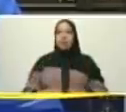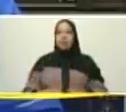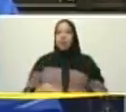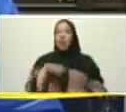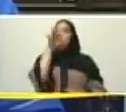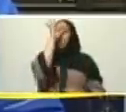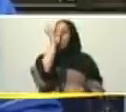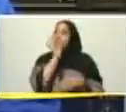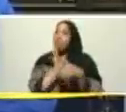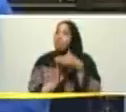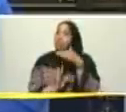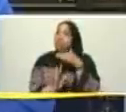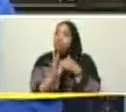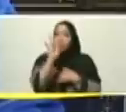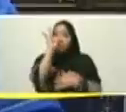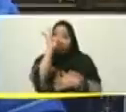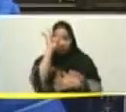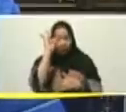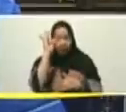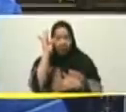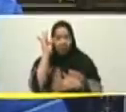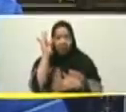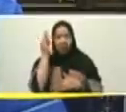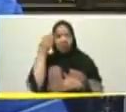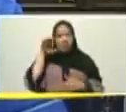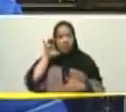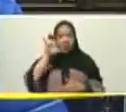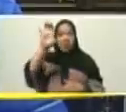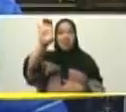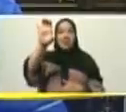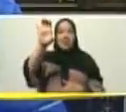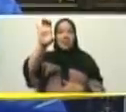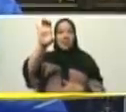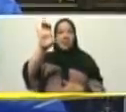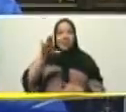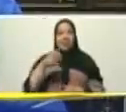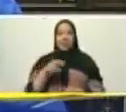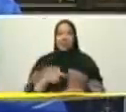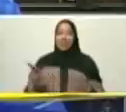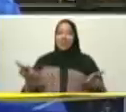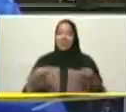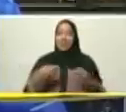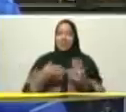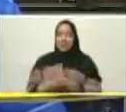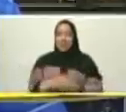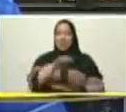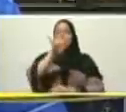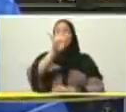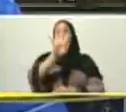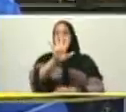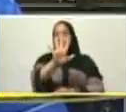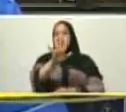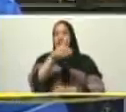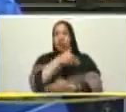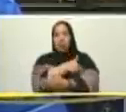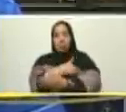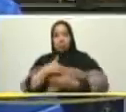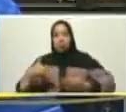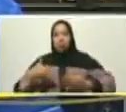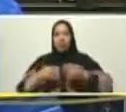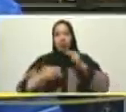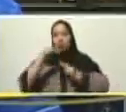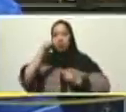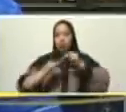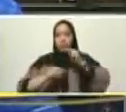lo juro frente a la patria vamos rumbo a los cinco millones de vivienda y